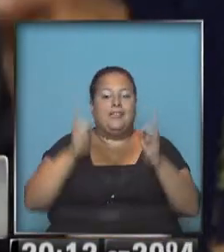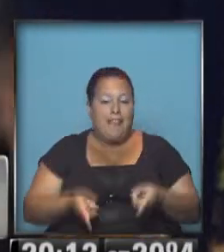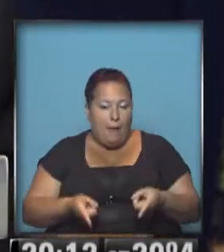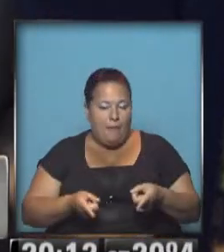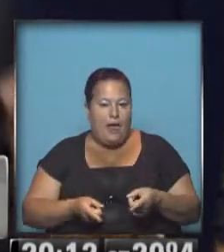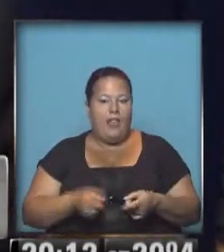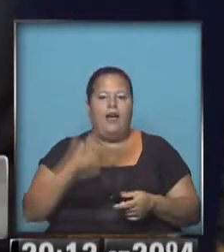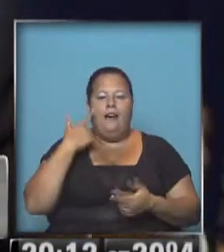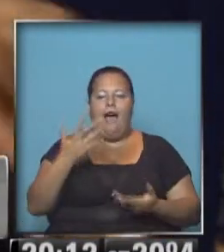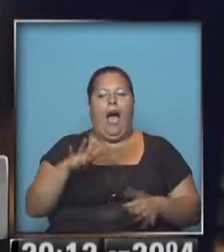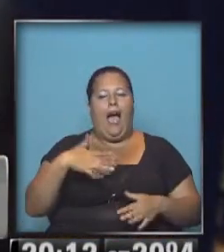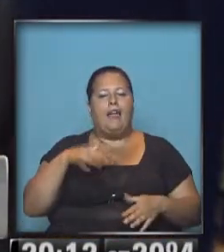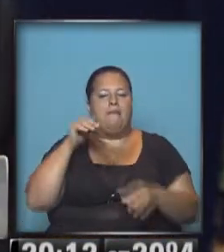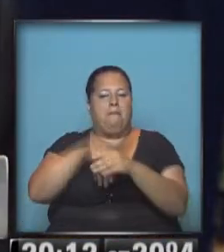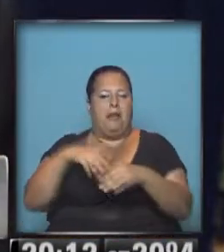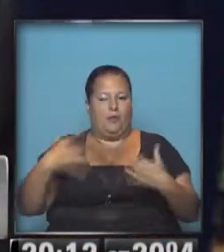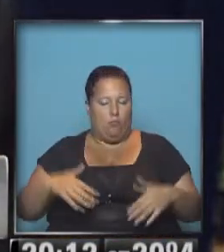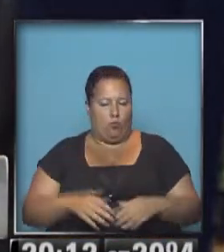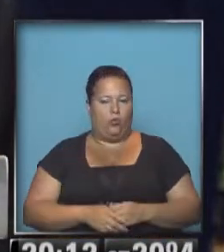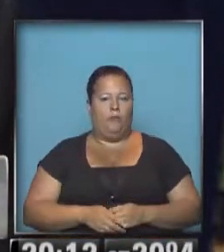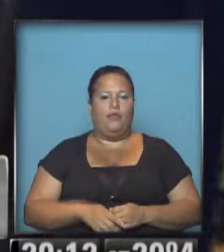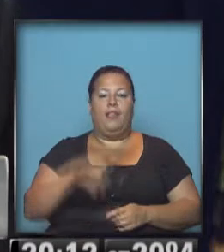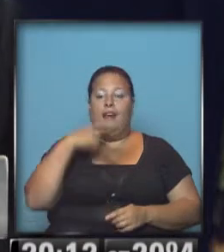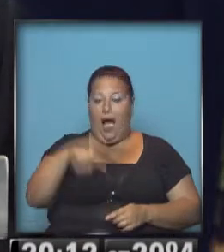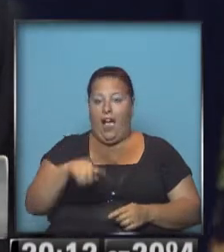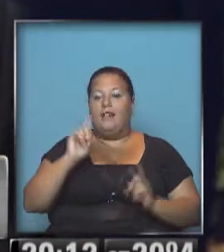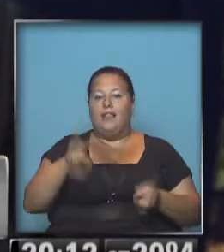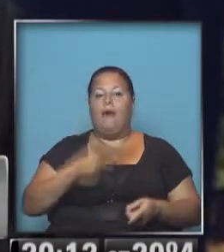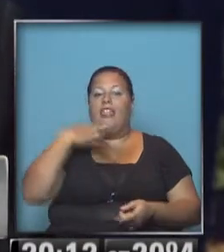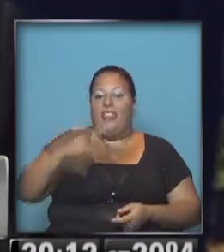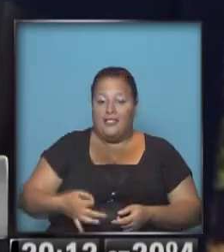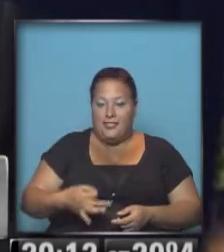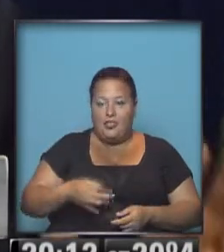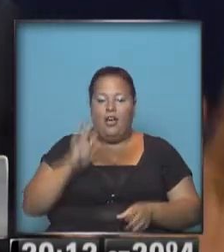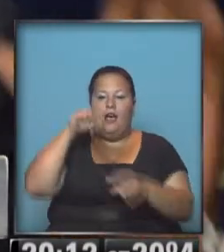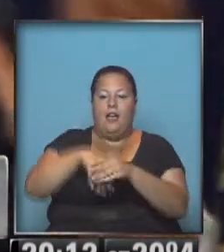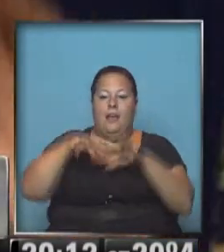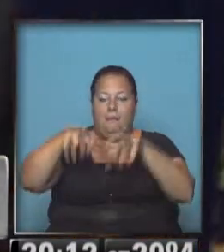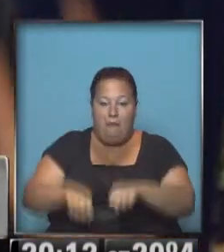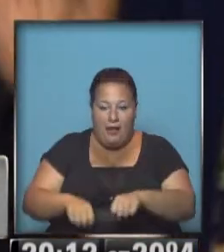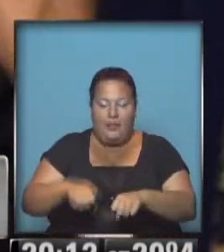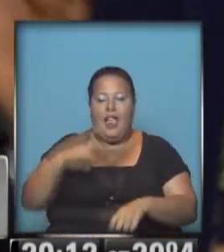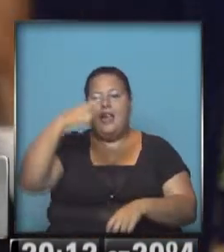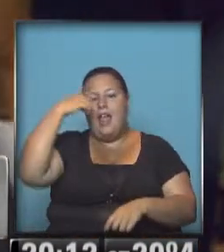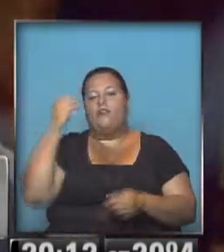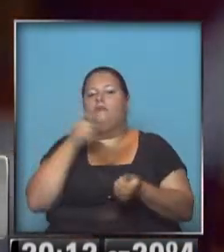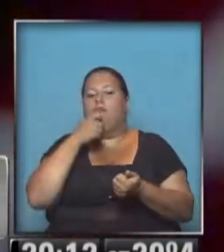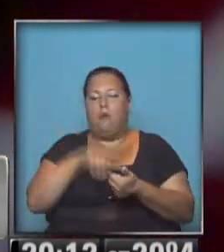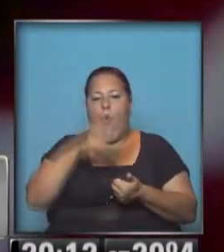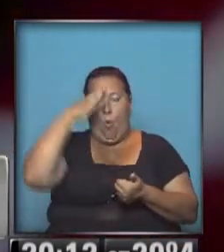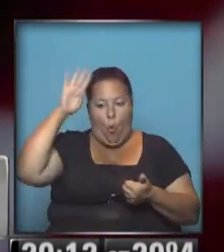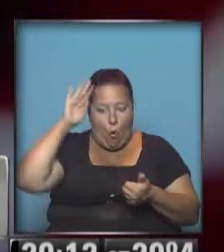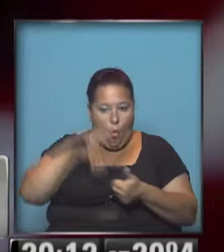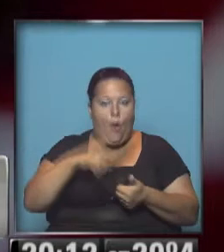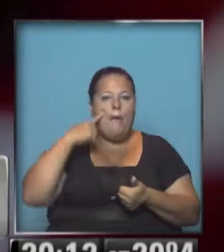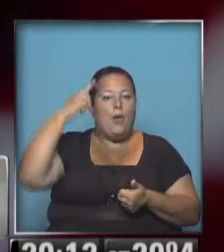de una evidente injerencia. Así han caído bajo esas decisiones intervencionistas naciones como Cuba